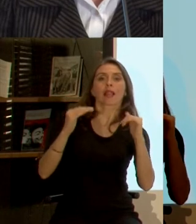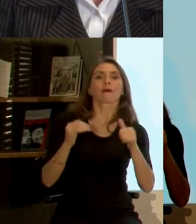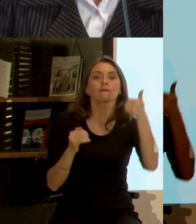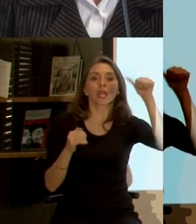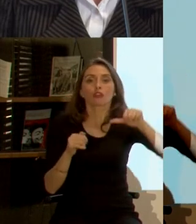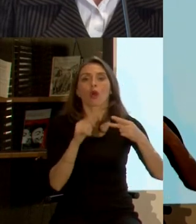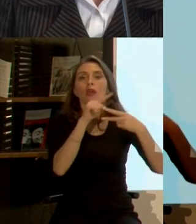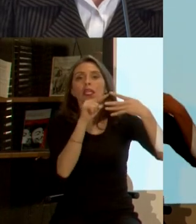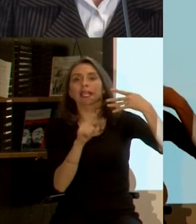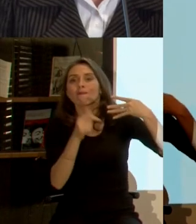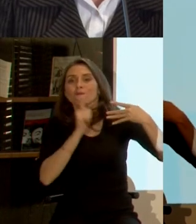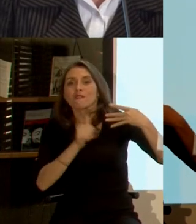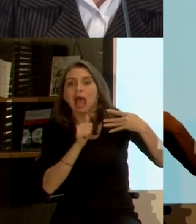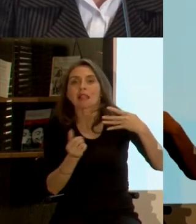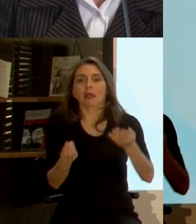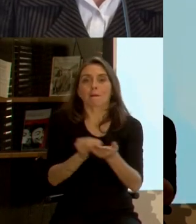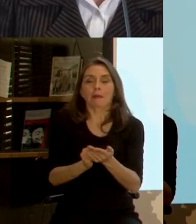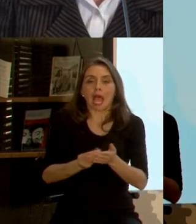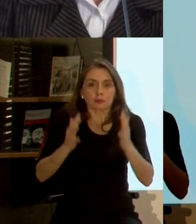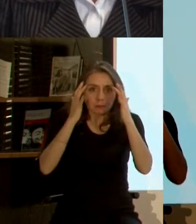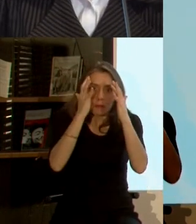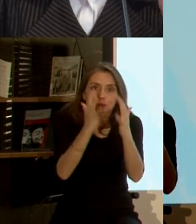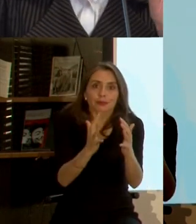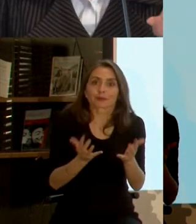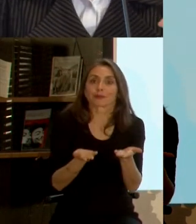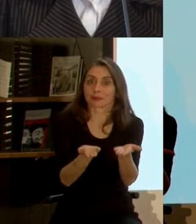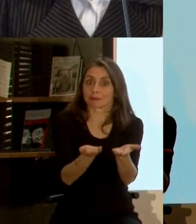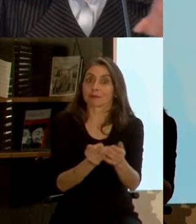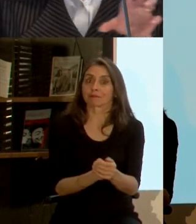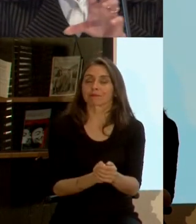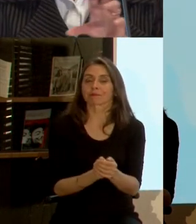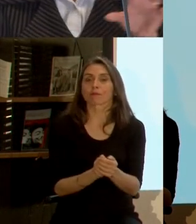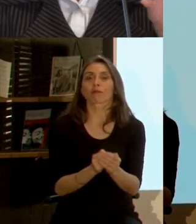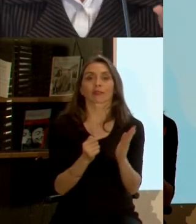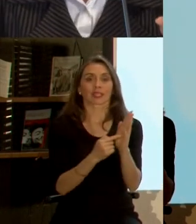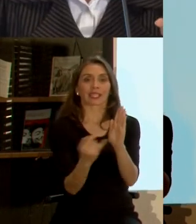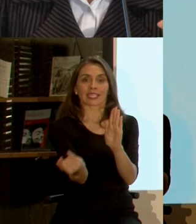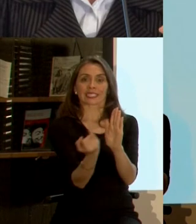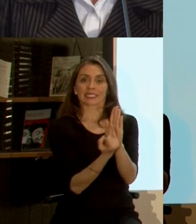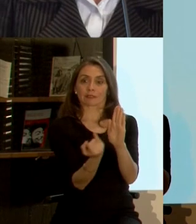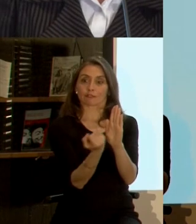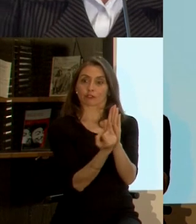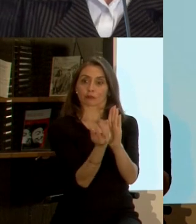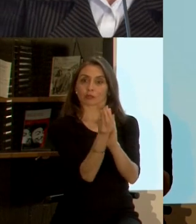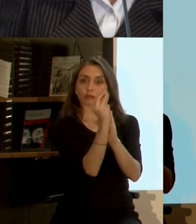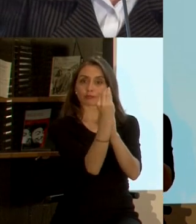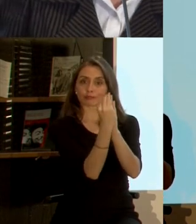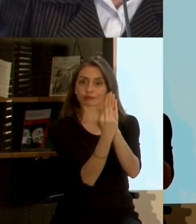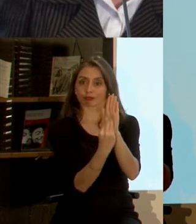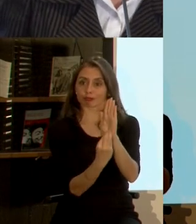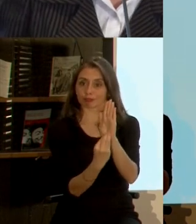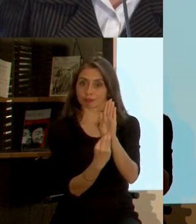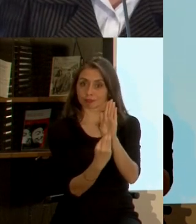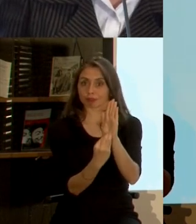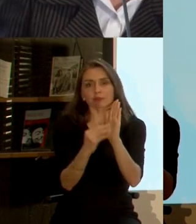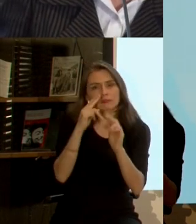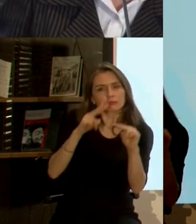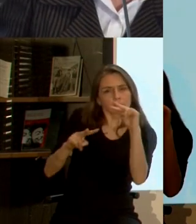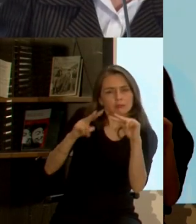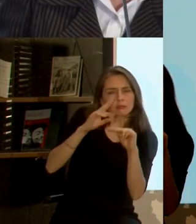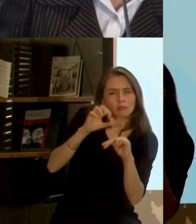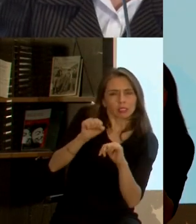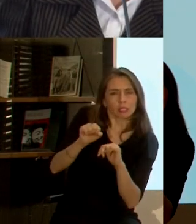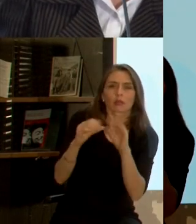prioritarias donde debía actuar y esta información se fue construyendo primero haciendo un diagnóstico